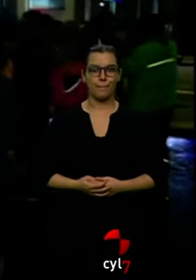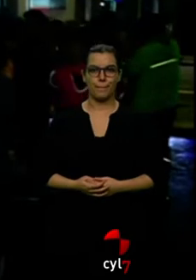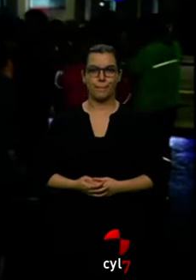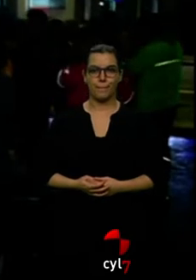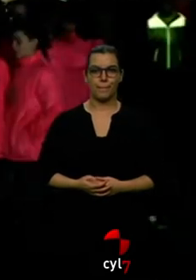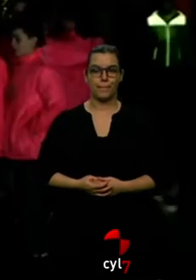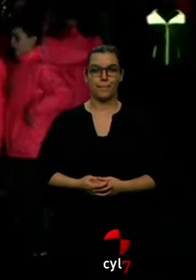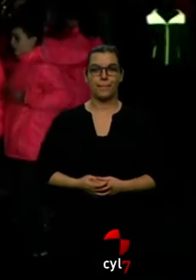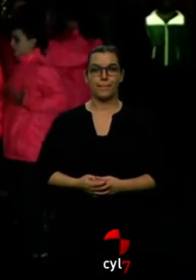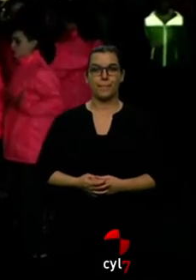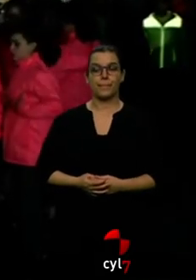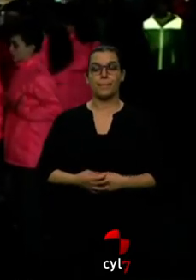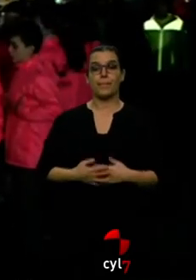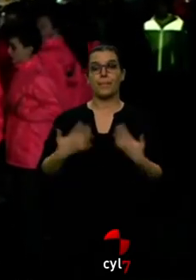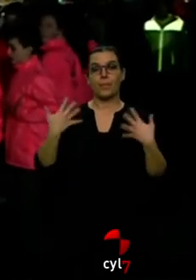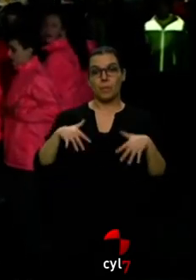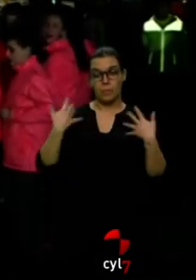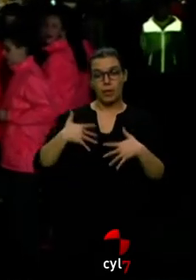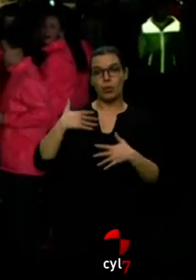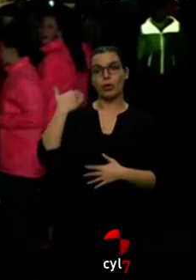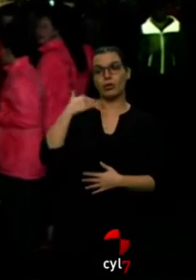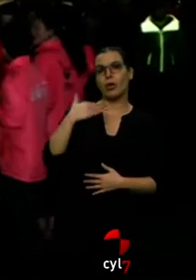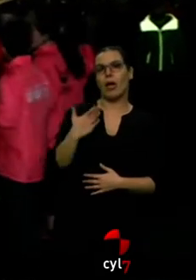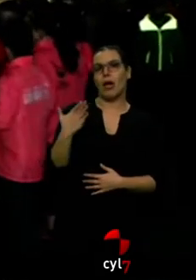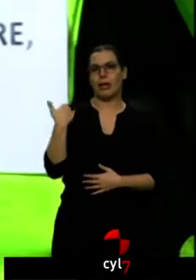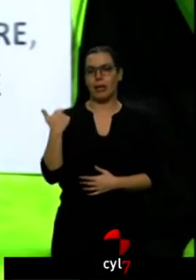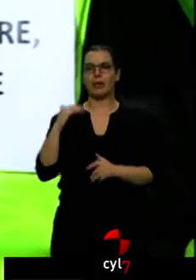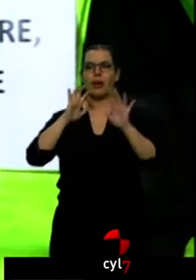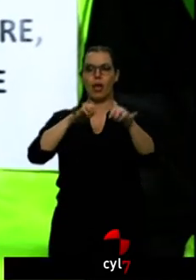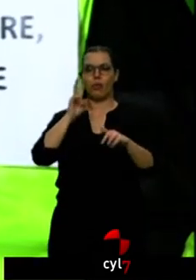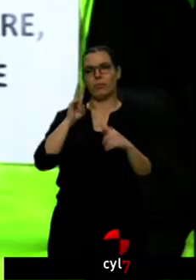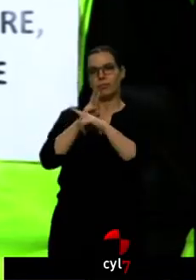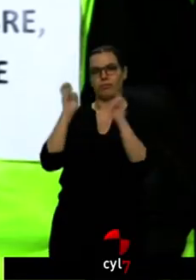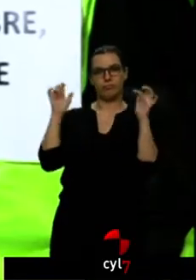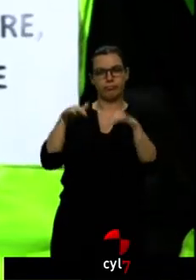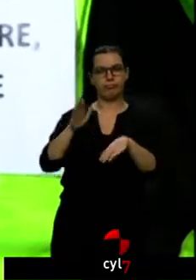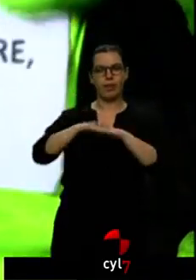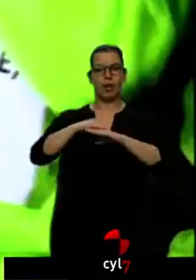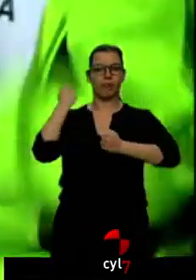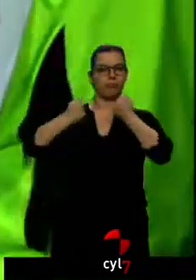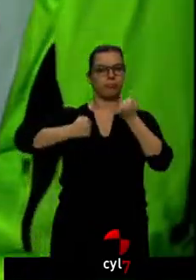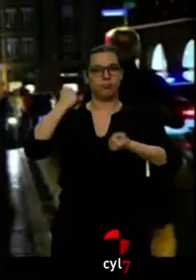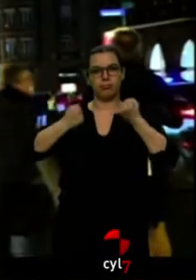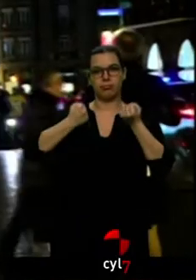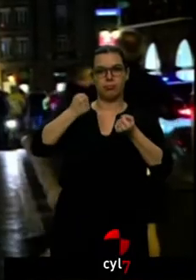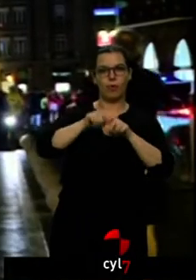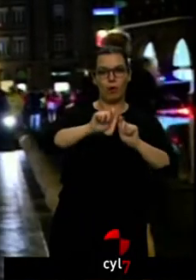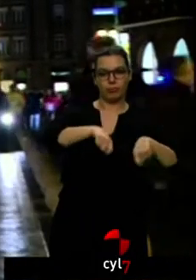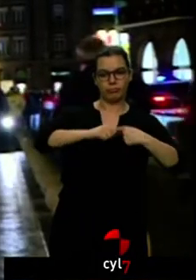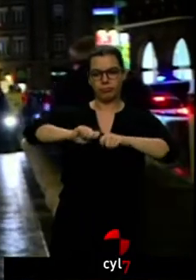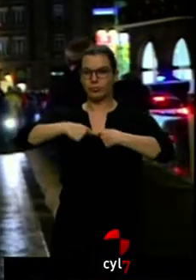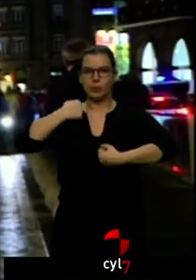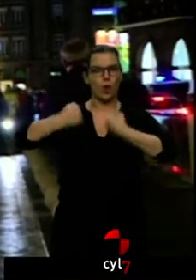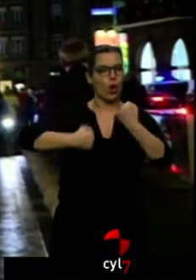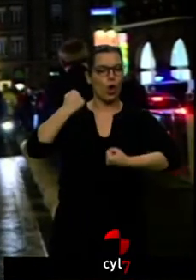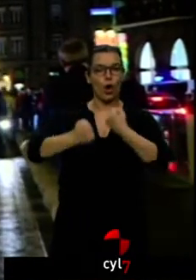El miércoles fue Soria y ayer ha sido León quien ha organizado esta quedada. Se calzaron las zapatillas y echaron a correr para